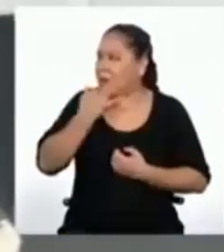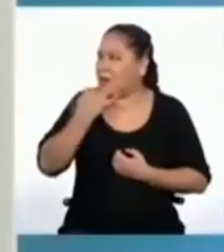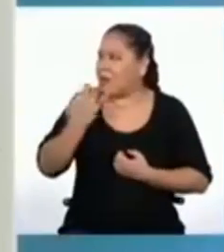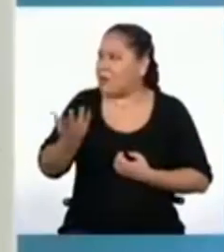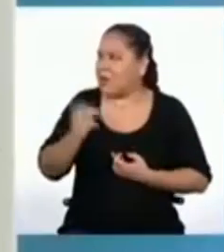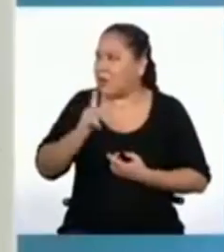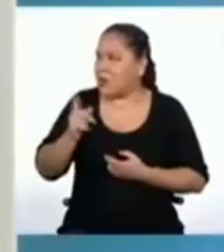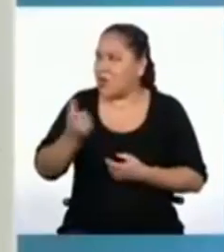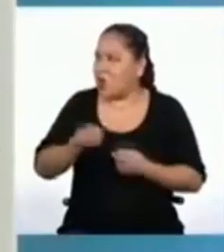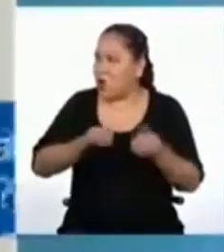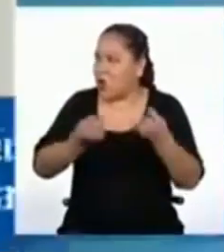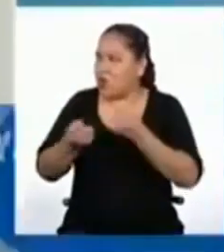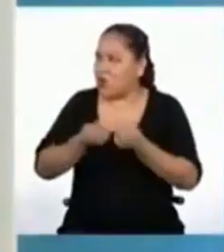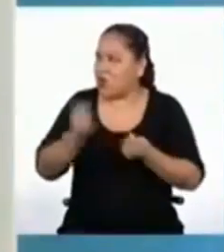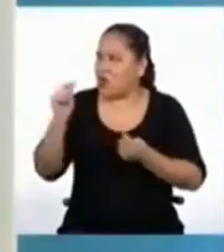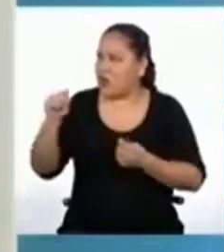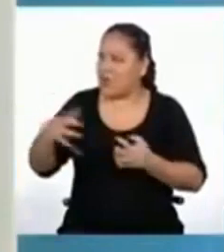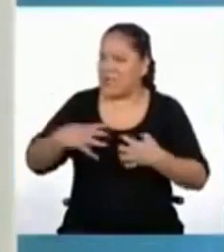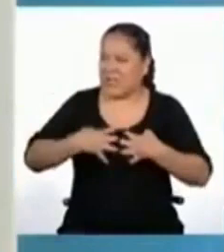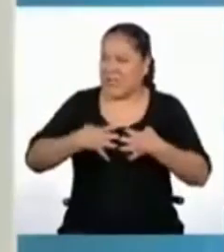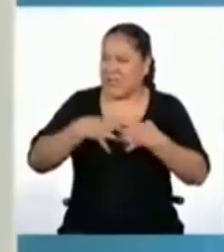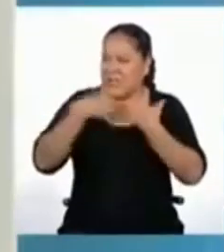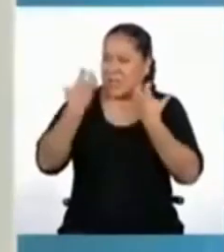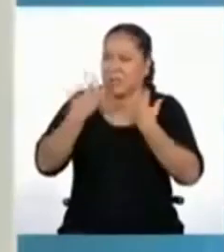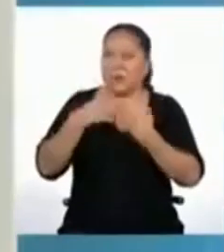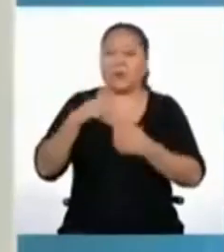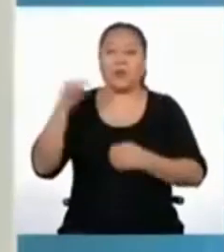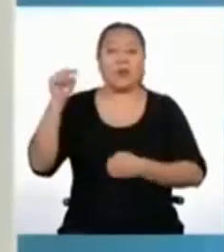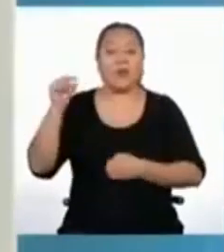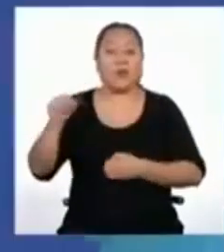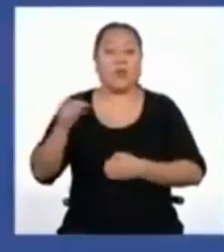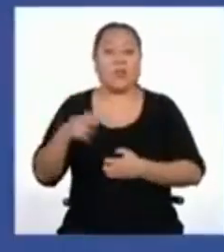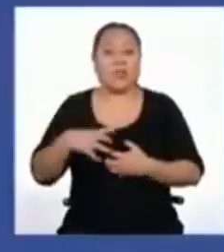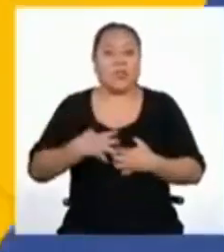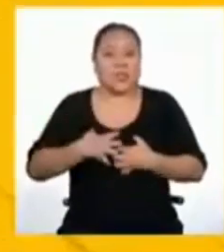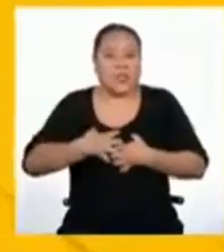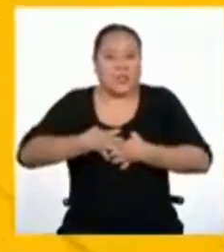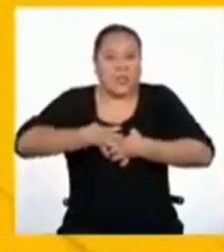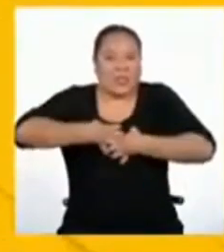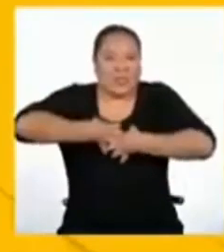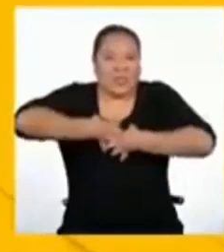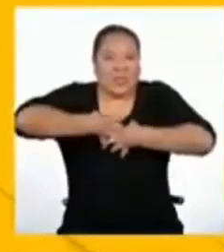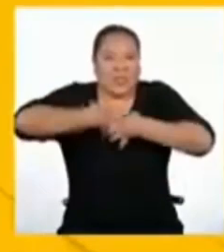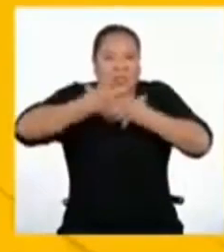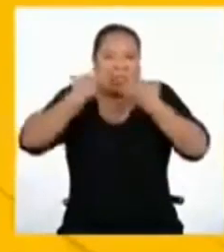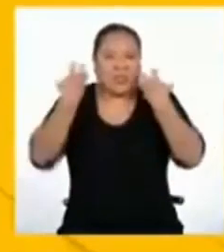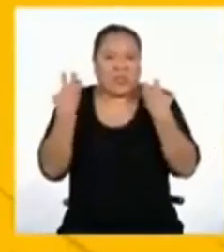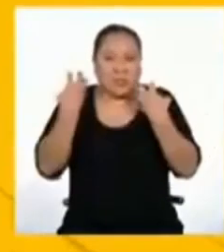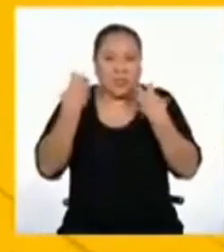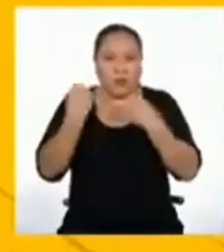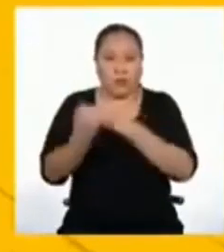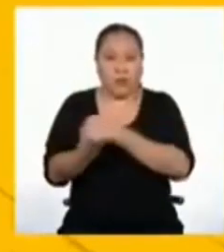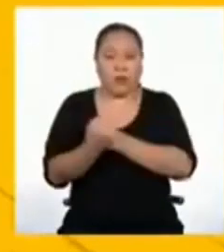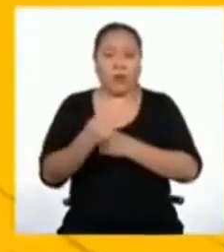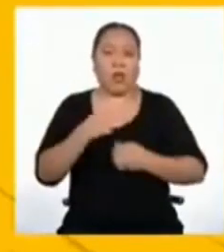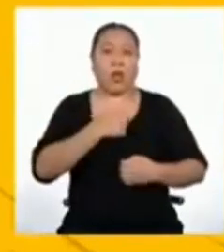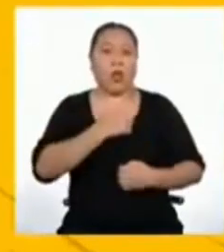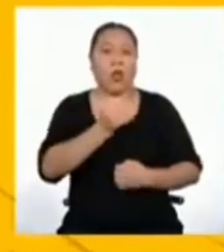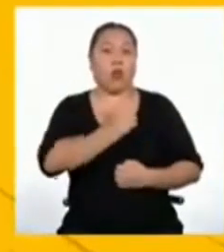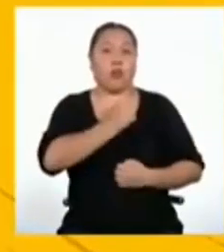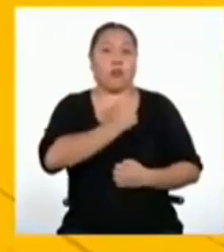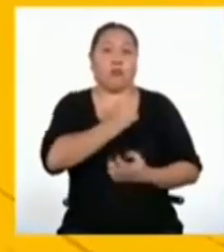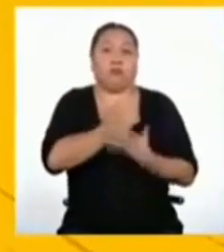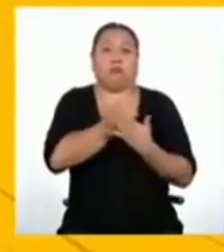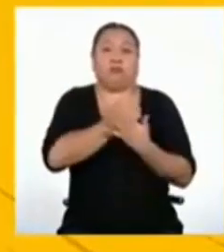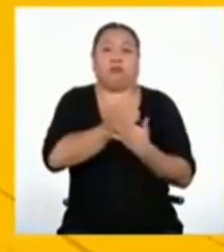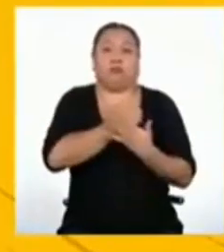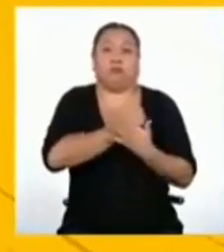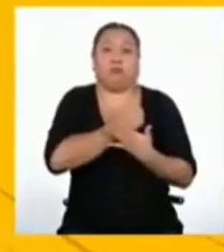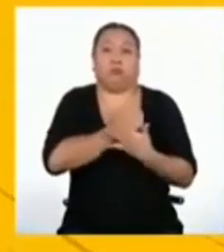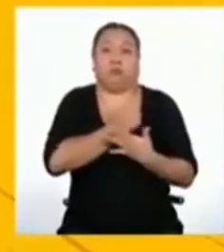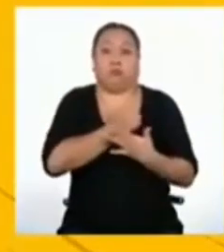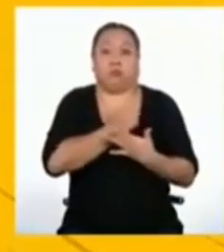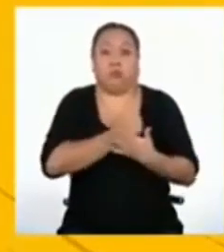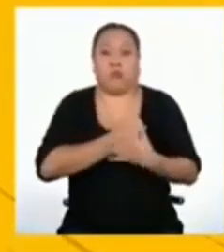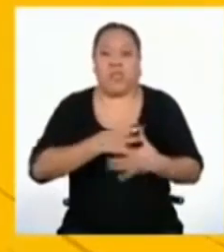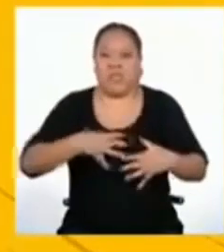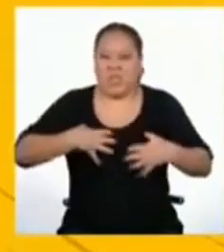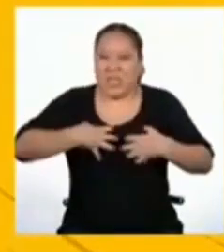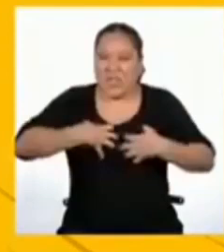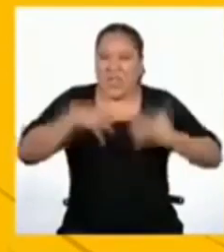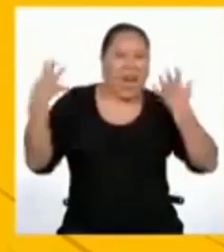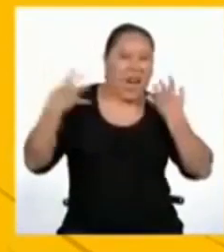manejada? Cuando la ira es intensa, el corazón late fuerte, reaccionas